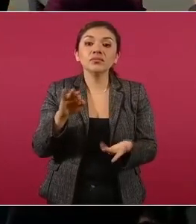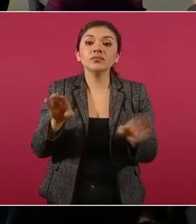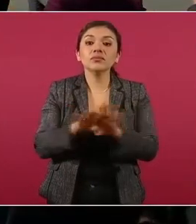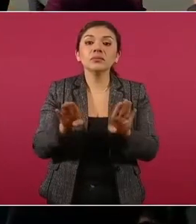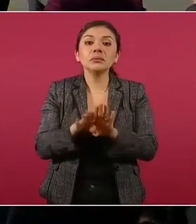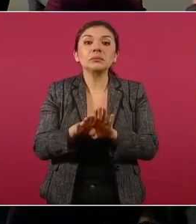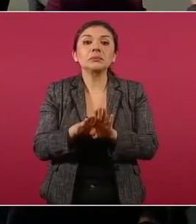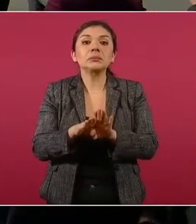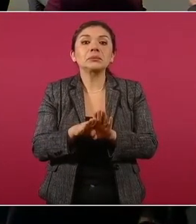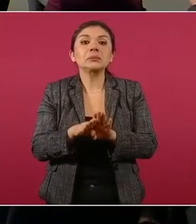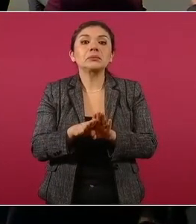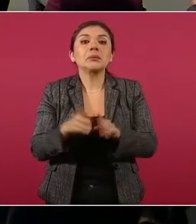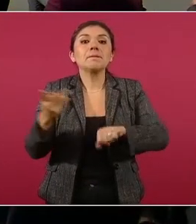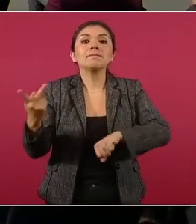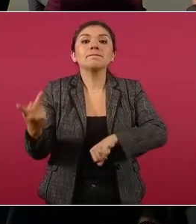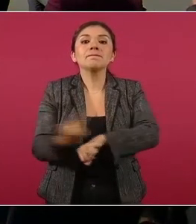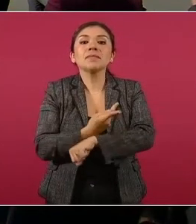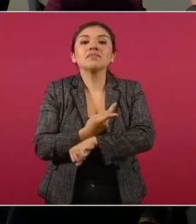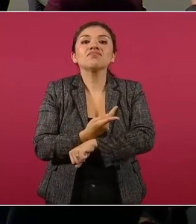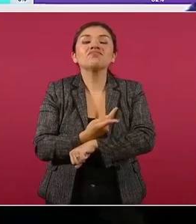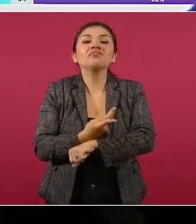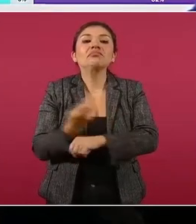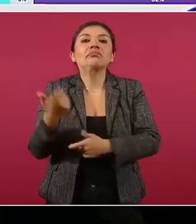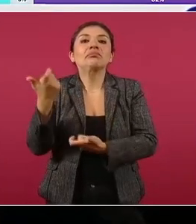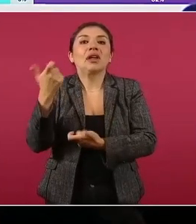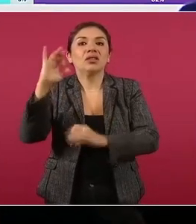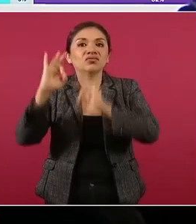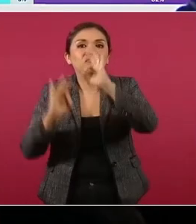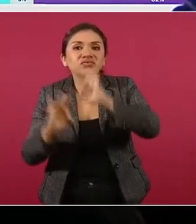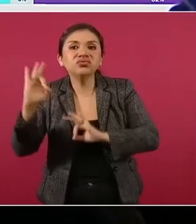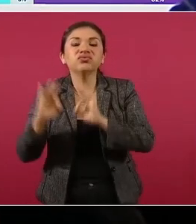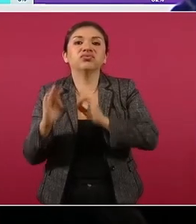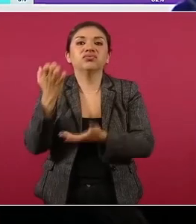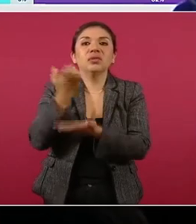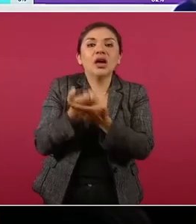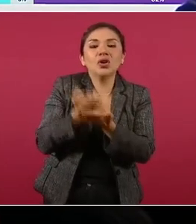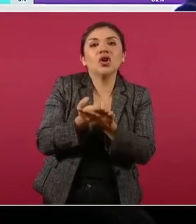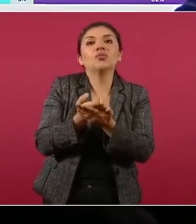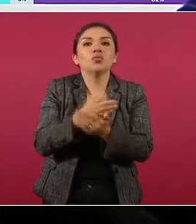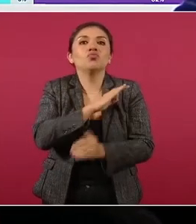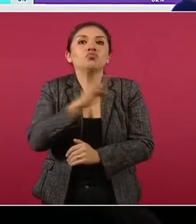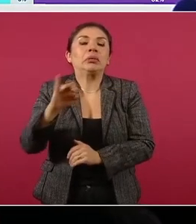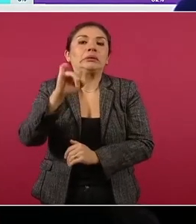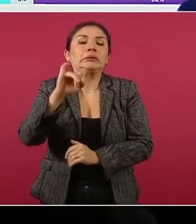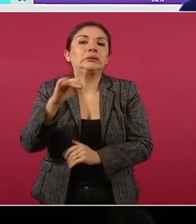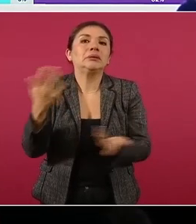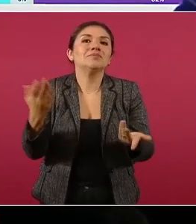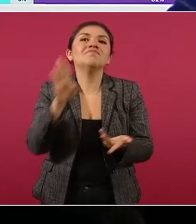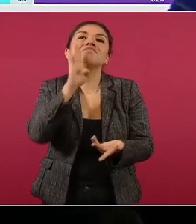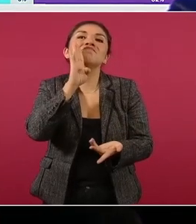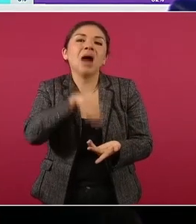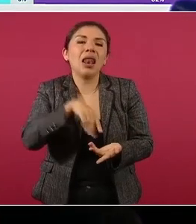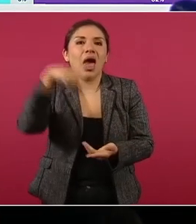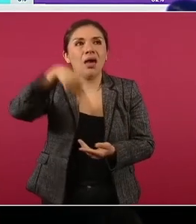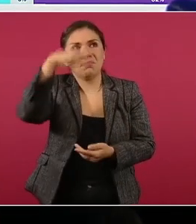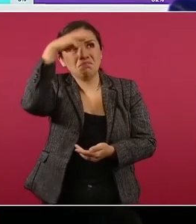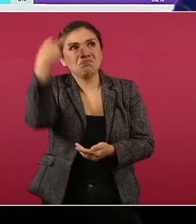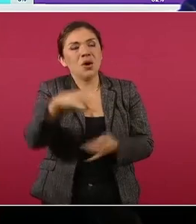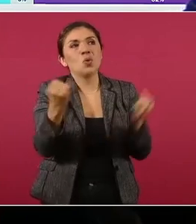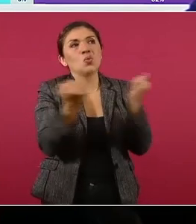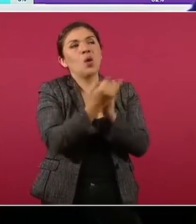en lo económico, en lo financiero y sí tener una repercusión en México.